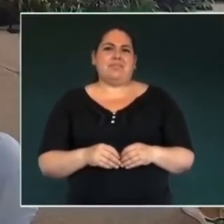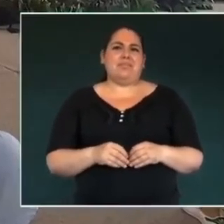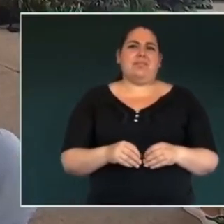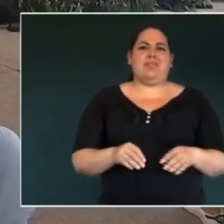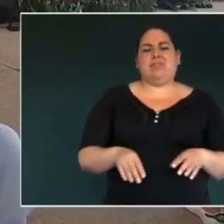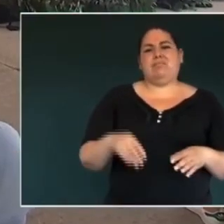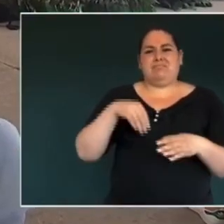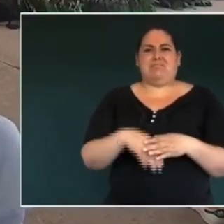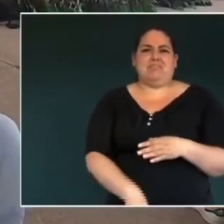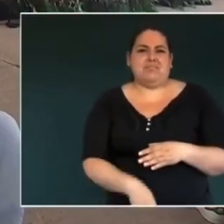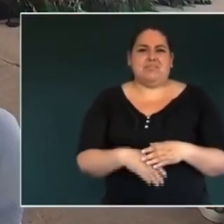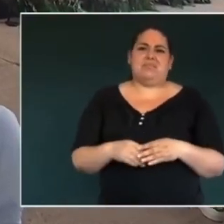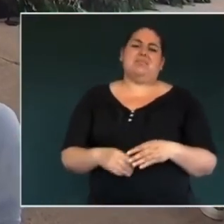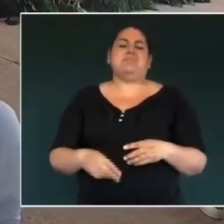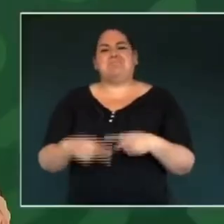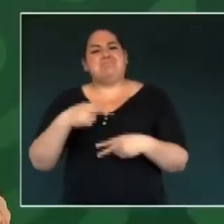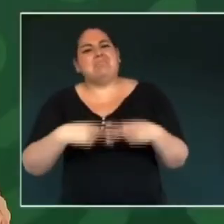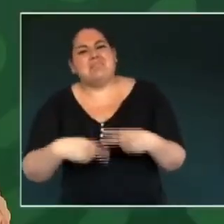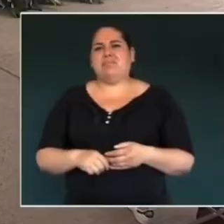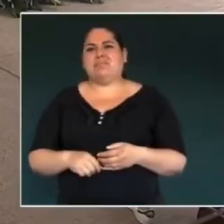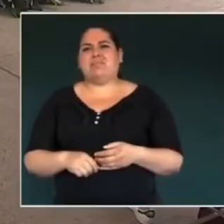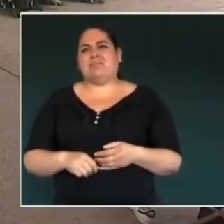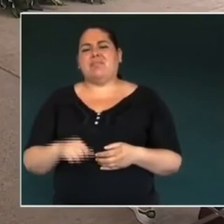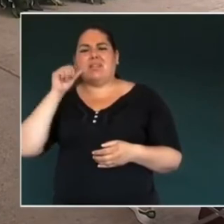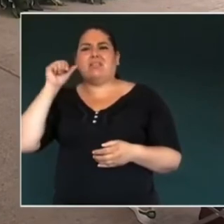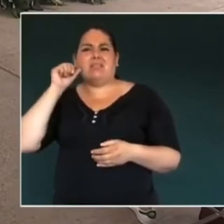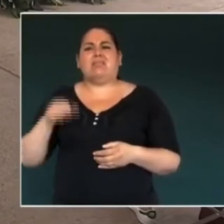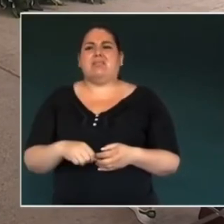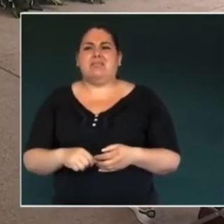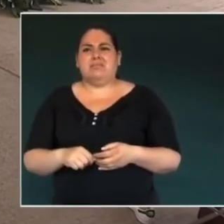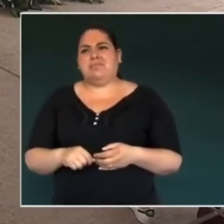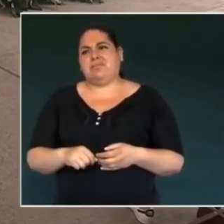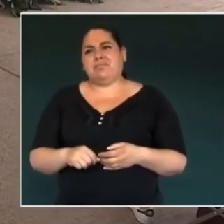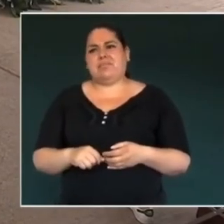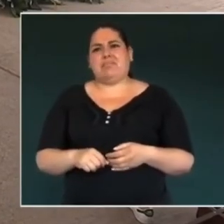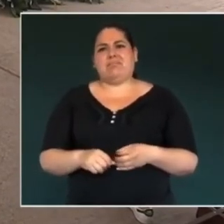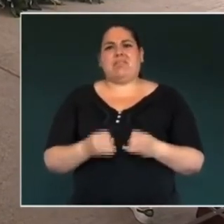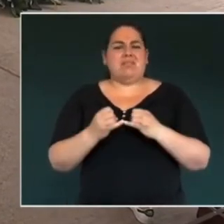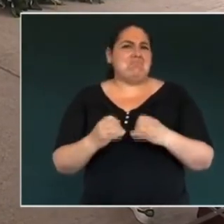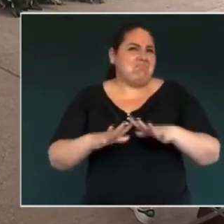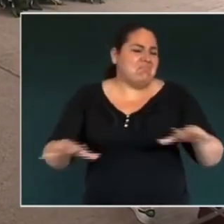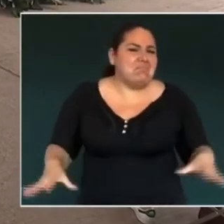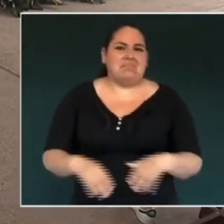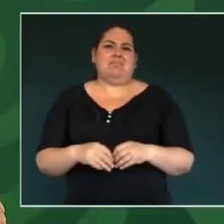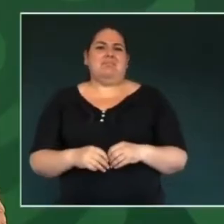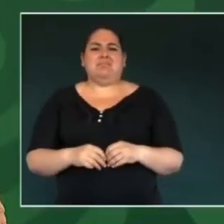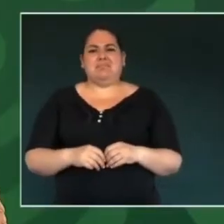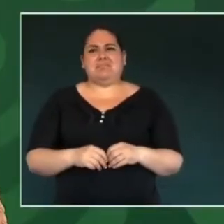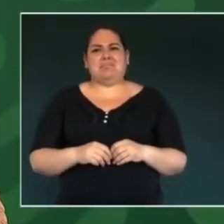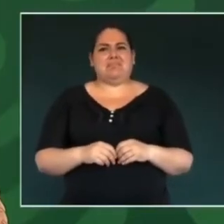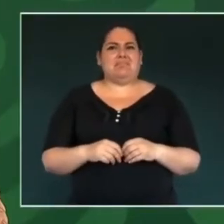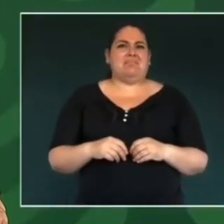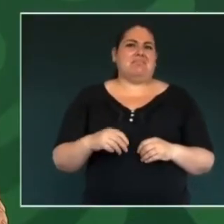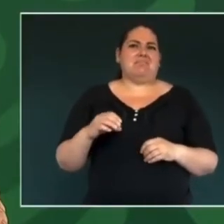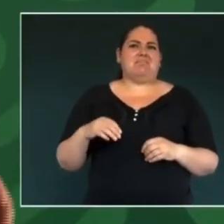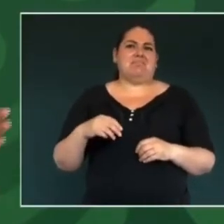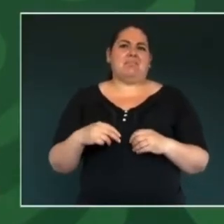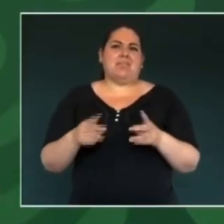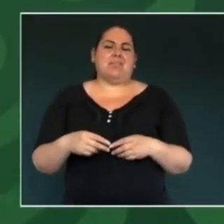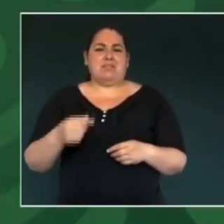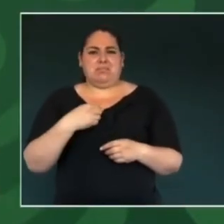fondo y vamos saliendo. Es un informe que se le da a conocer cada mes, pero yo lo llevo